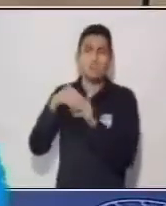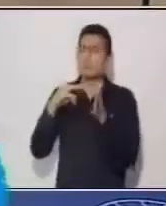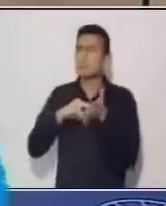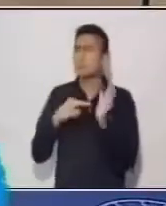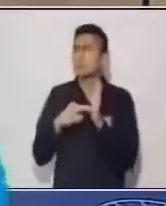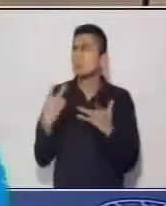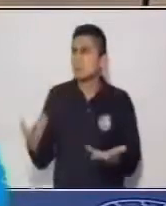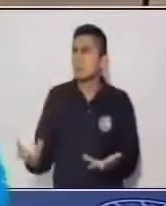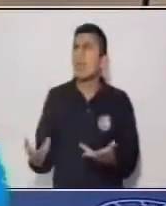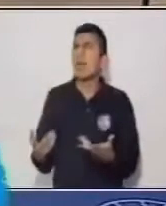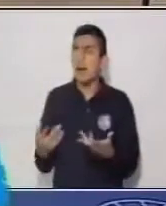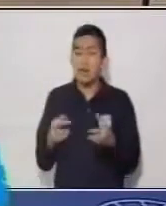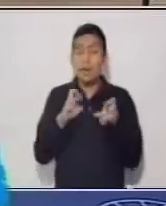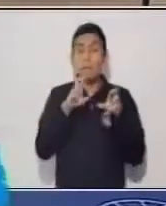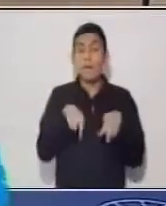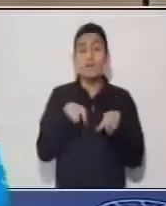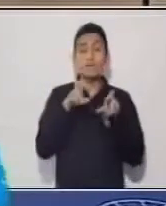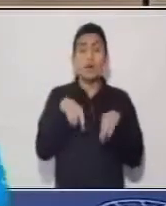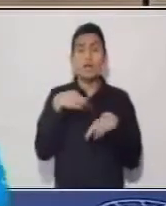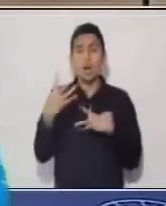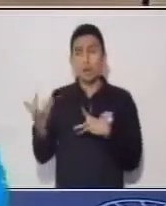del personaje.